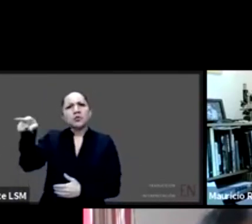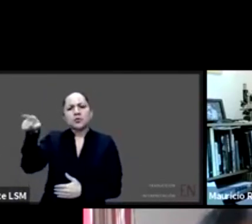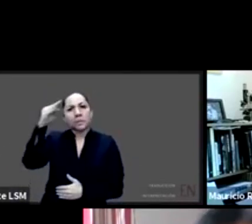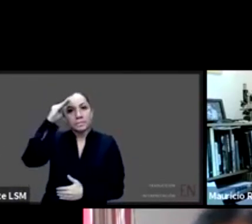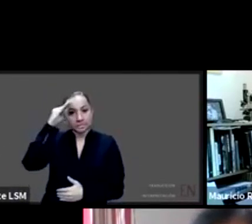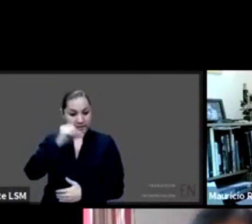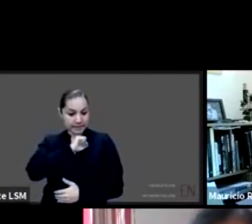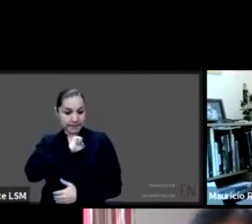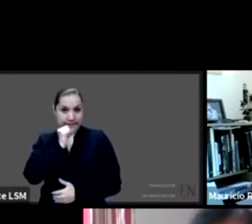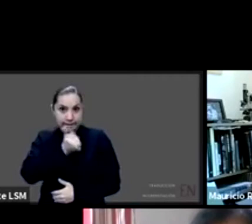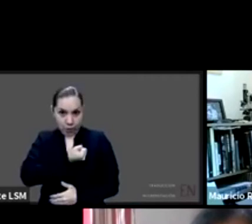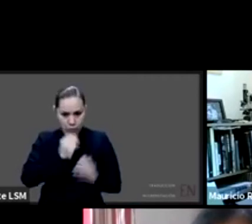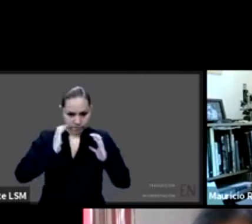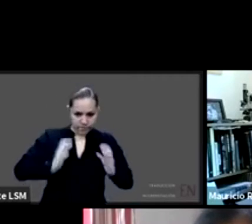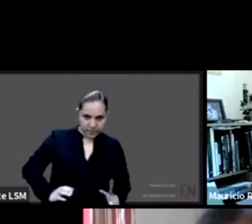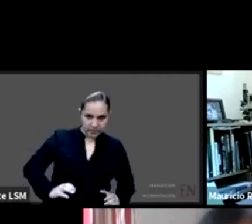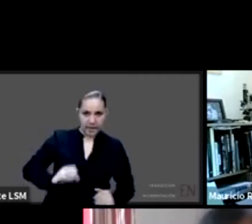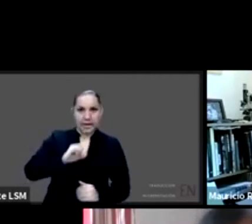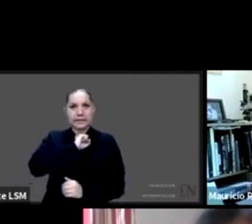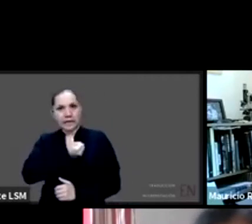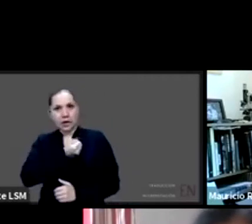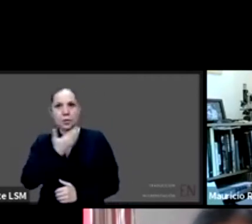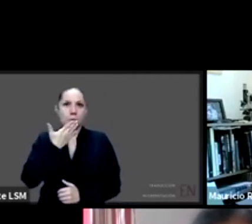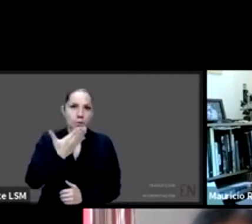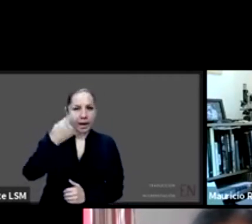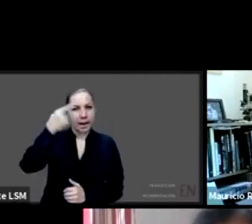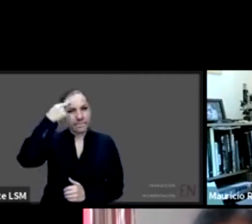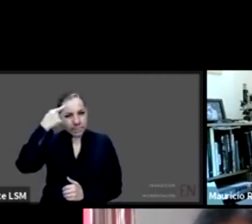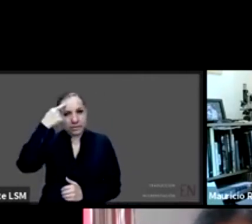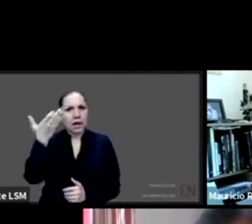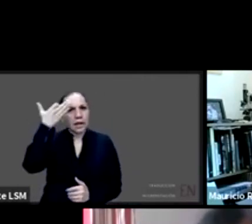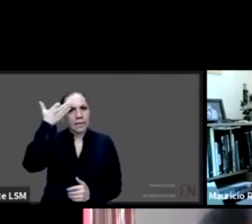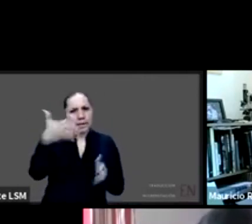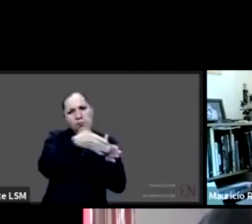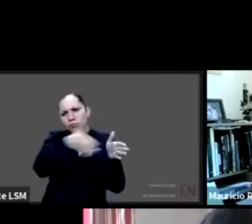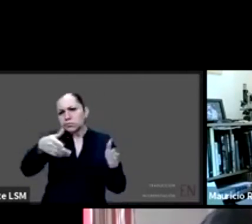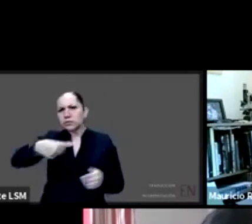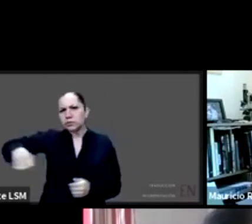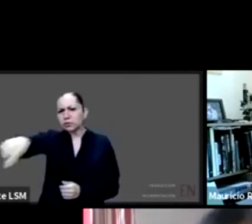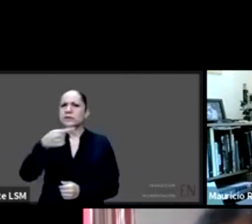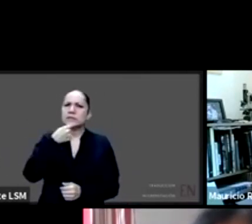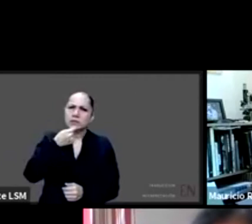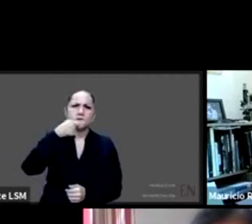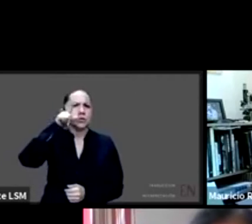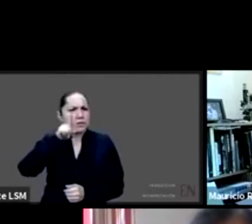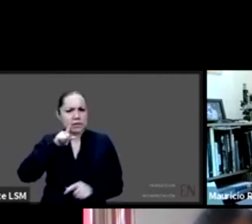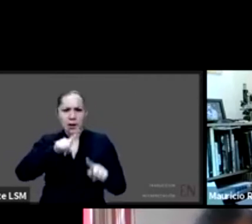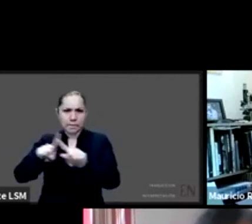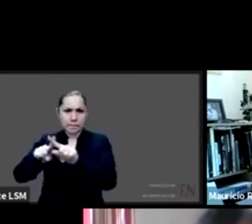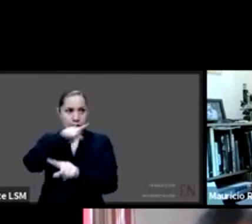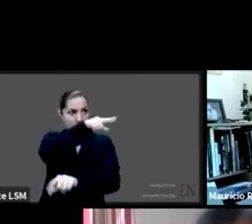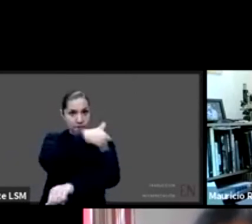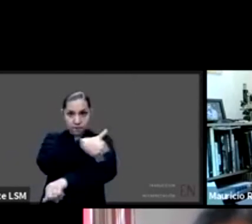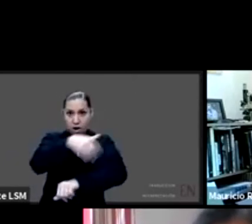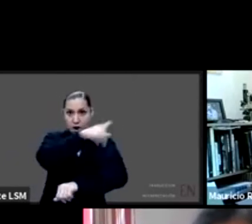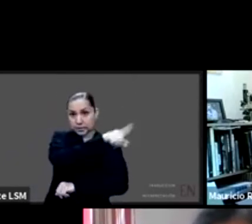salud mental de niñas, niños y adolescentes con discapacidad generados por la presencia de una figura cercana, un familiar, como coauxiliar,